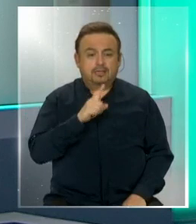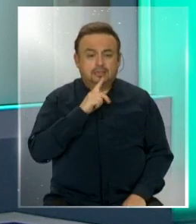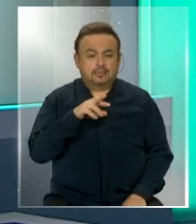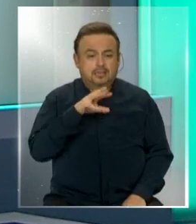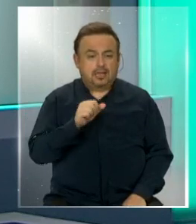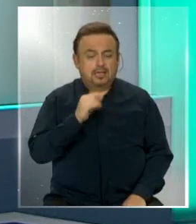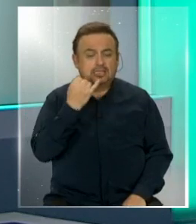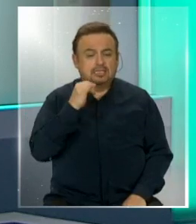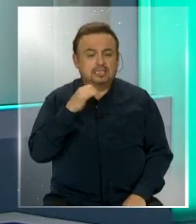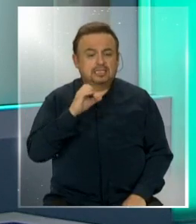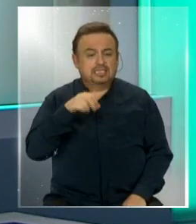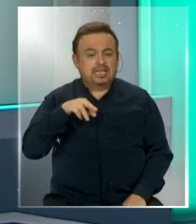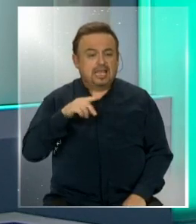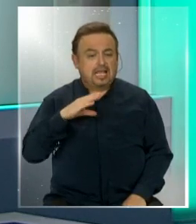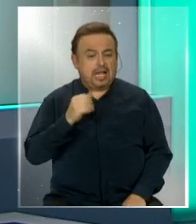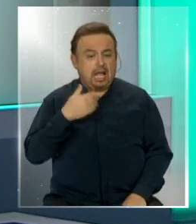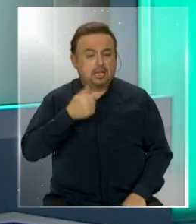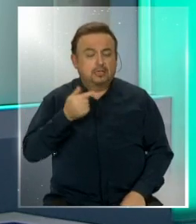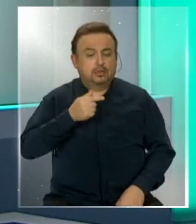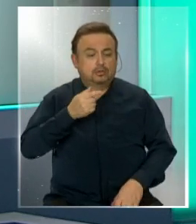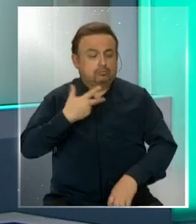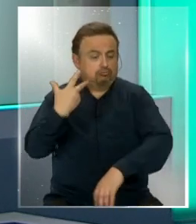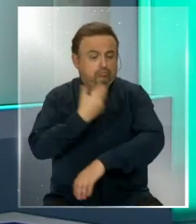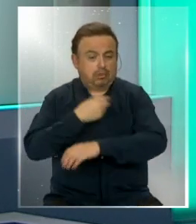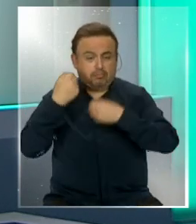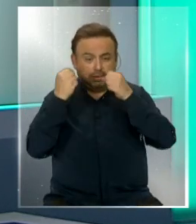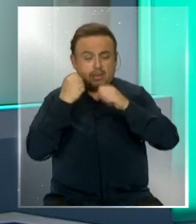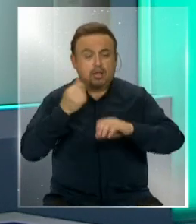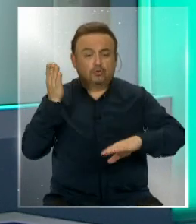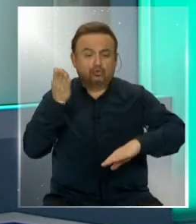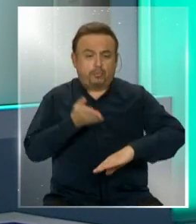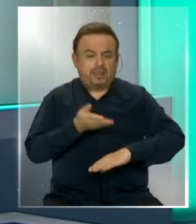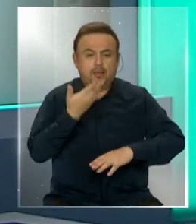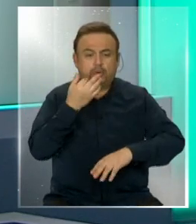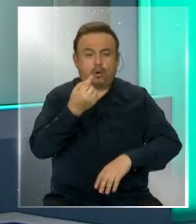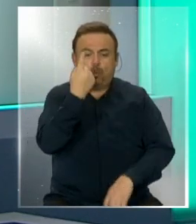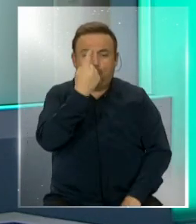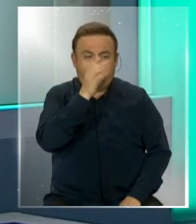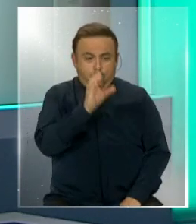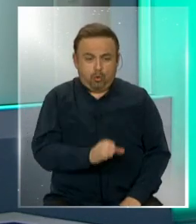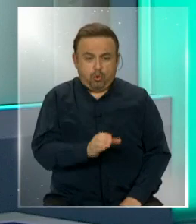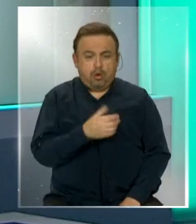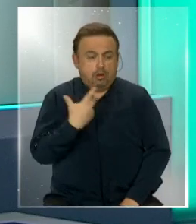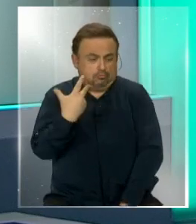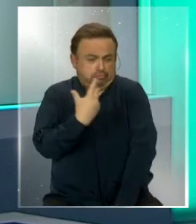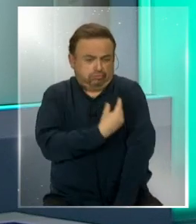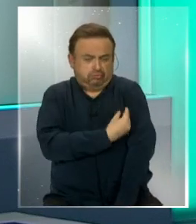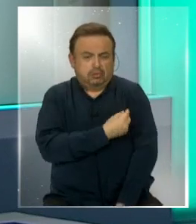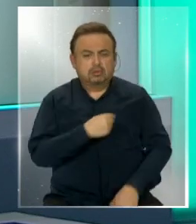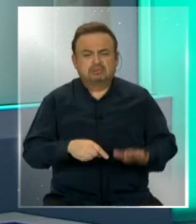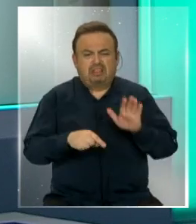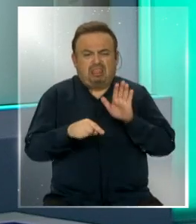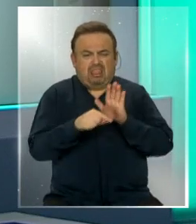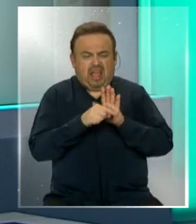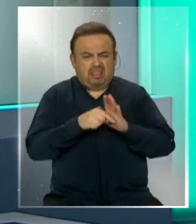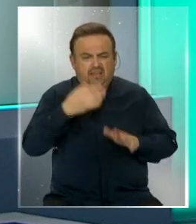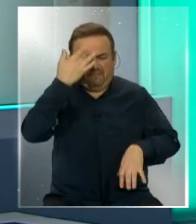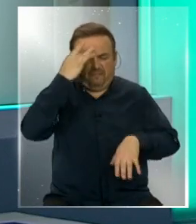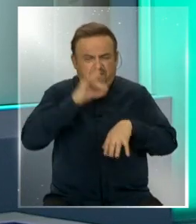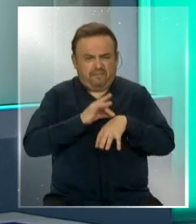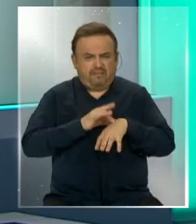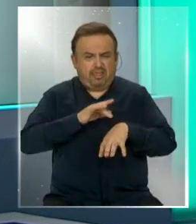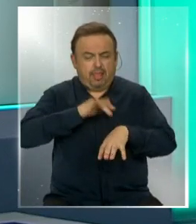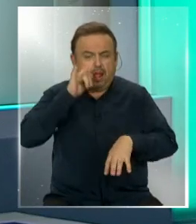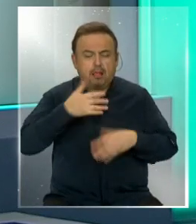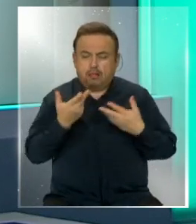a suspender temporalmente los ensayos en humanos que llevan a cabo junto a la Universidad de Oxford. ¿Qué implicancias podría traer esto? Soledad Agüero